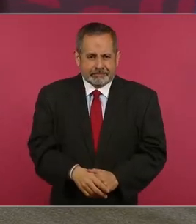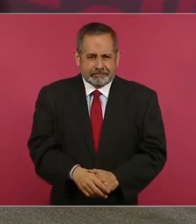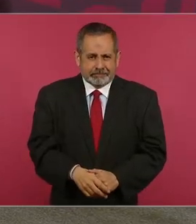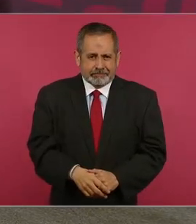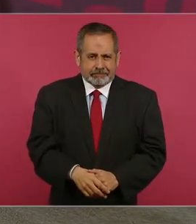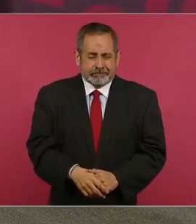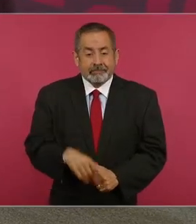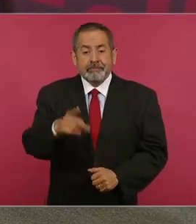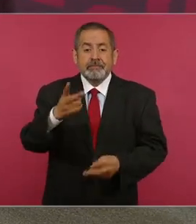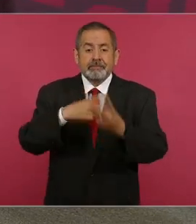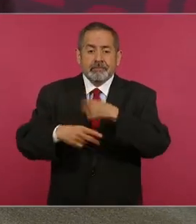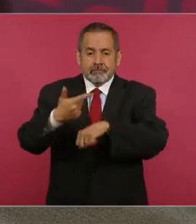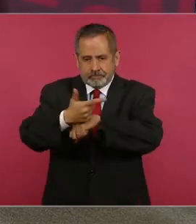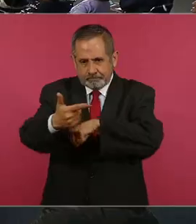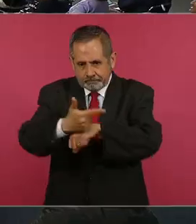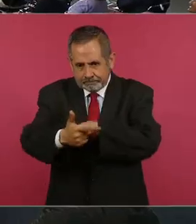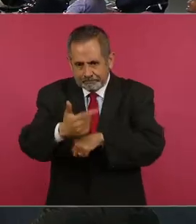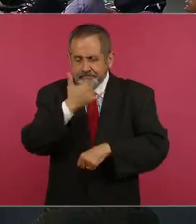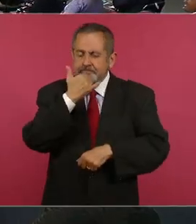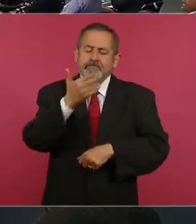compañero de Guatemala, bueno, vamos.